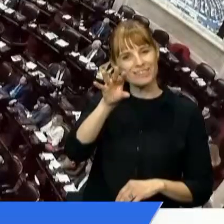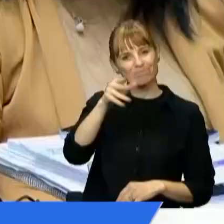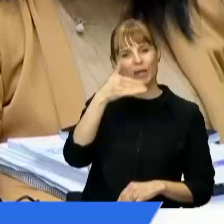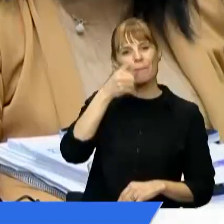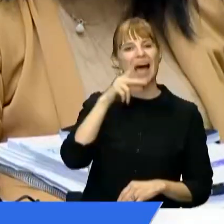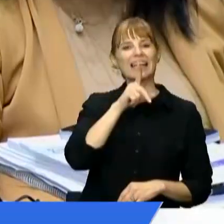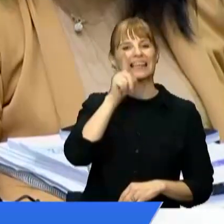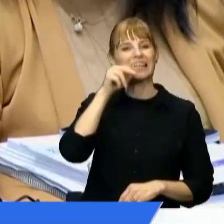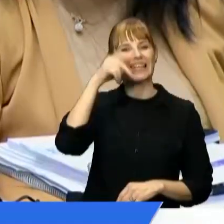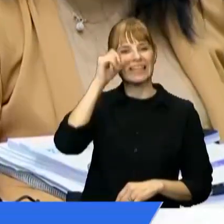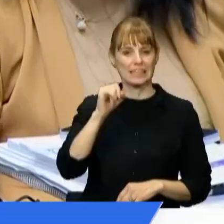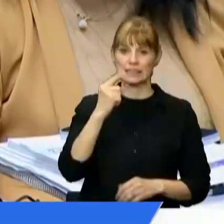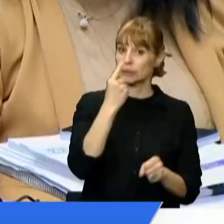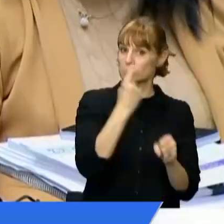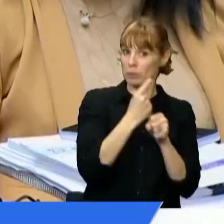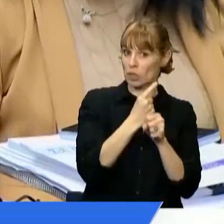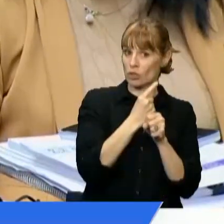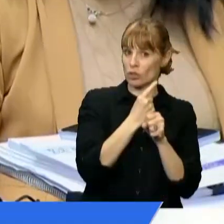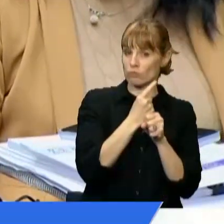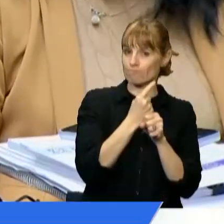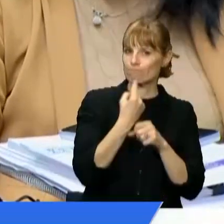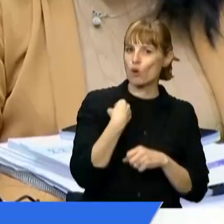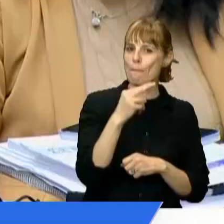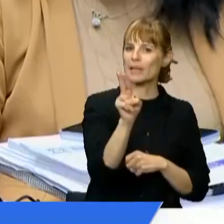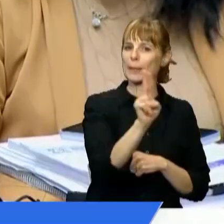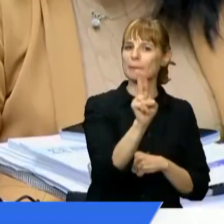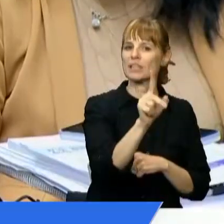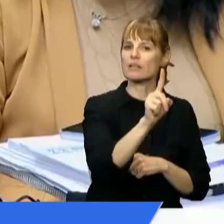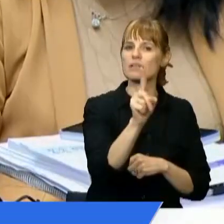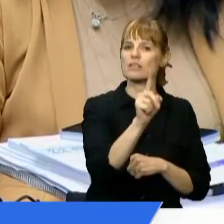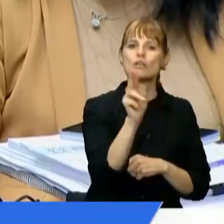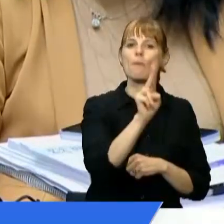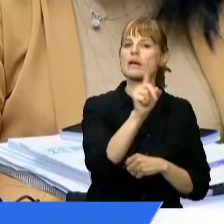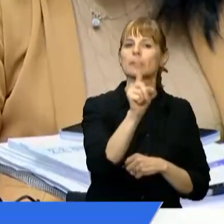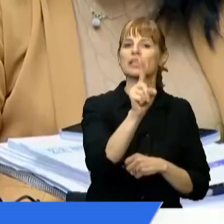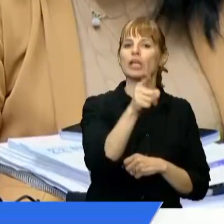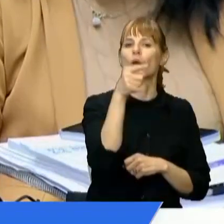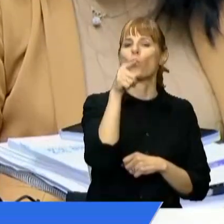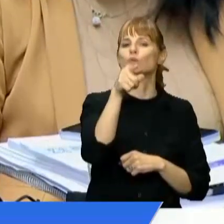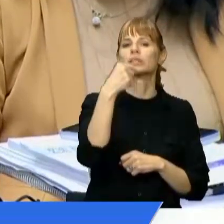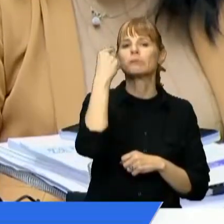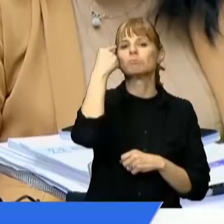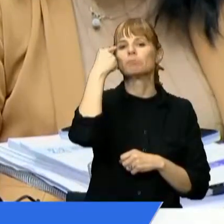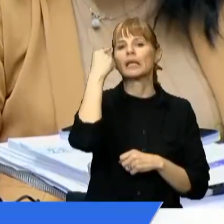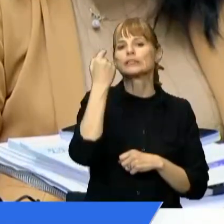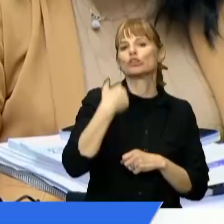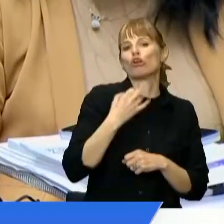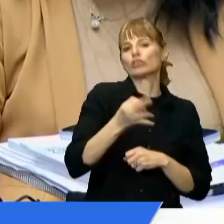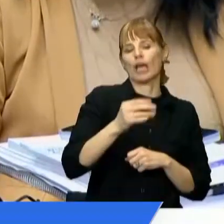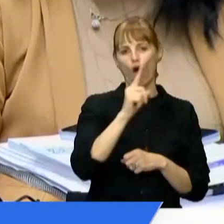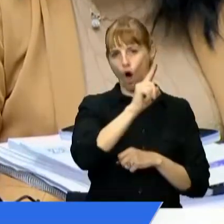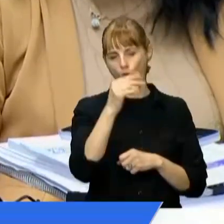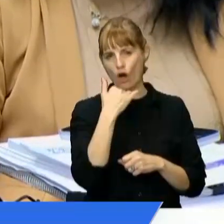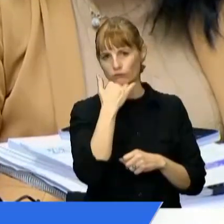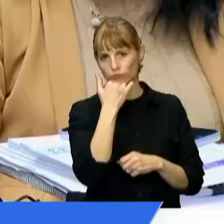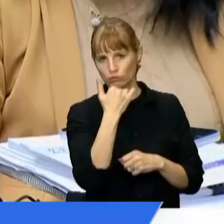Primero quiero decirle que yo no le permito a usted que ponga en tela de juicio lo que yo sé o no sé.